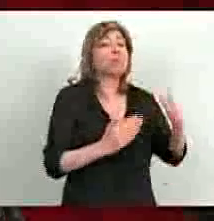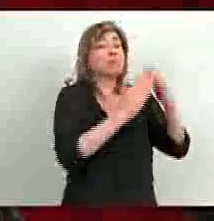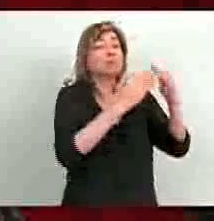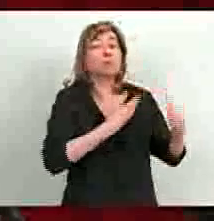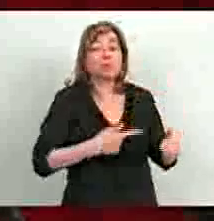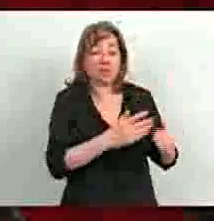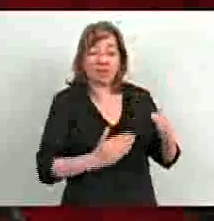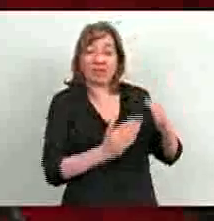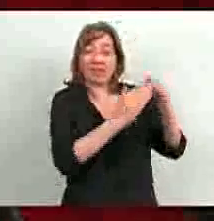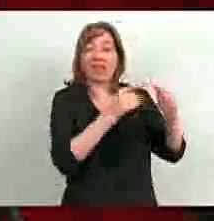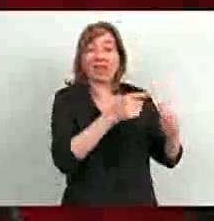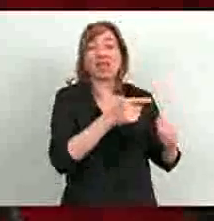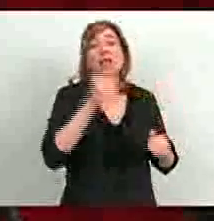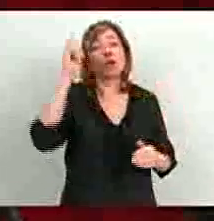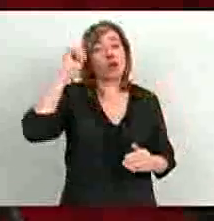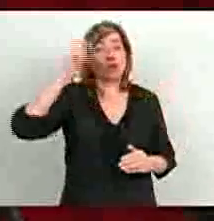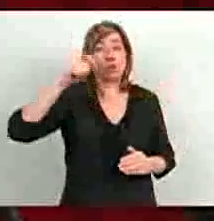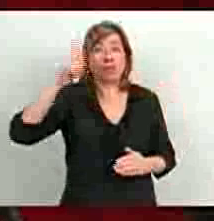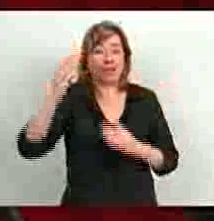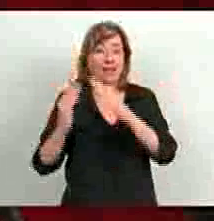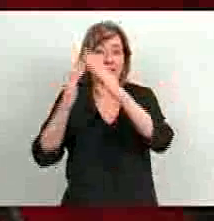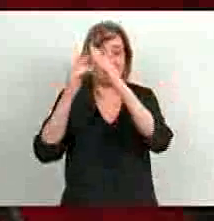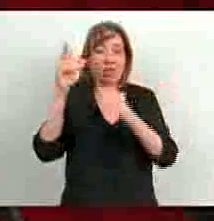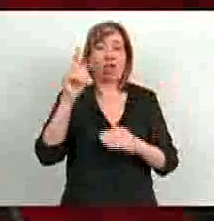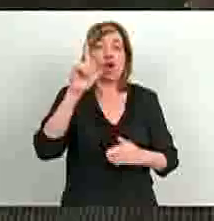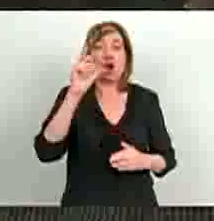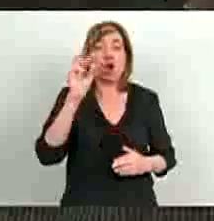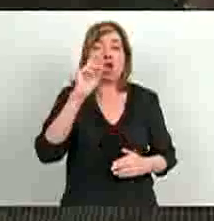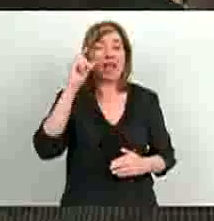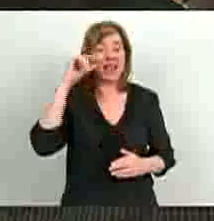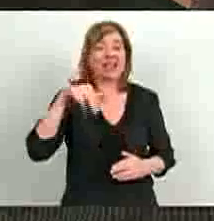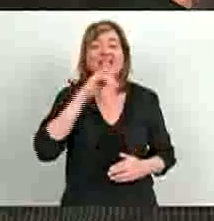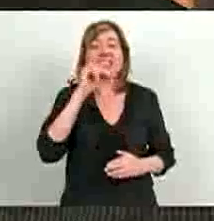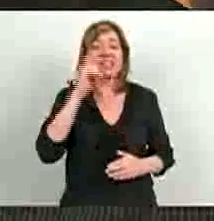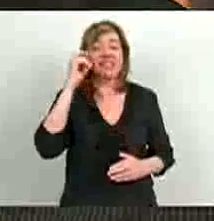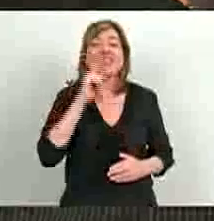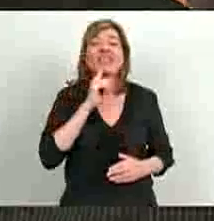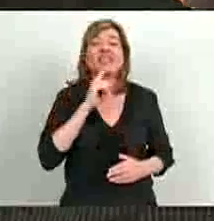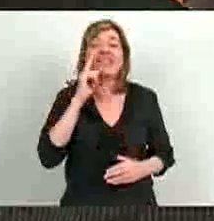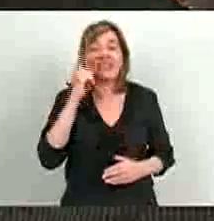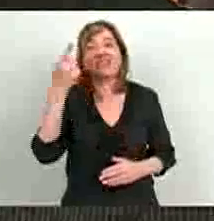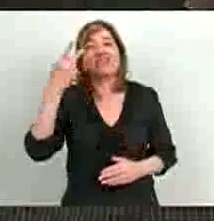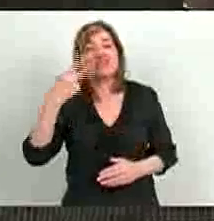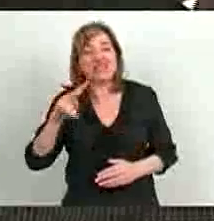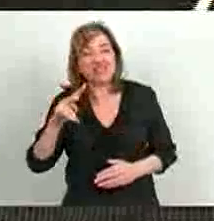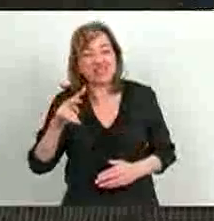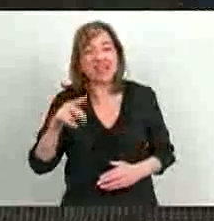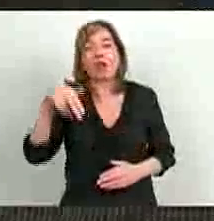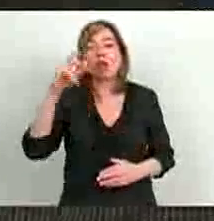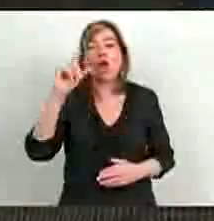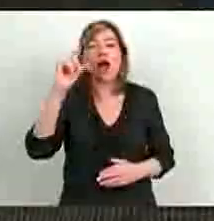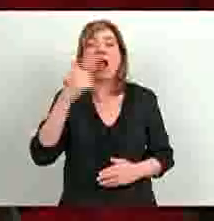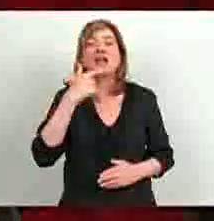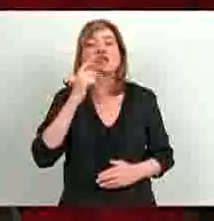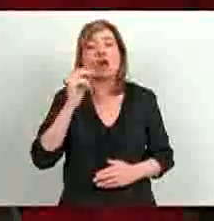el titular de la Corte, el doctor Lorenzetti, la señora vicepresidenta de la Corte, el doctor Elena Highton de Nolasco,